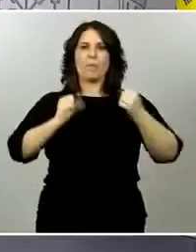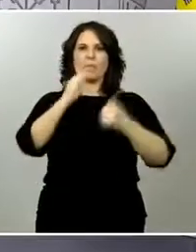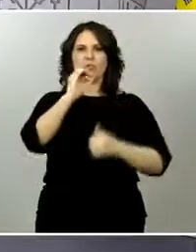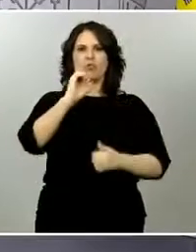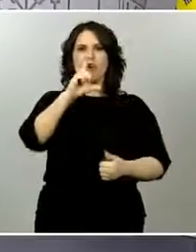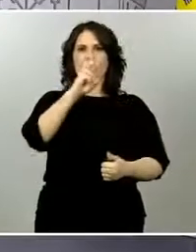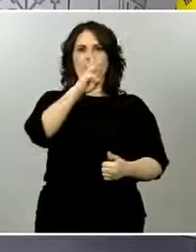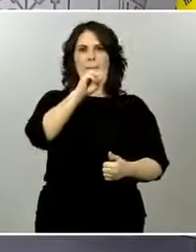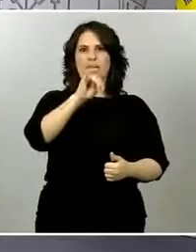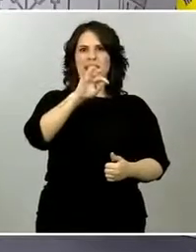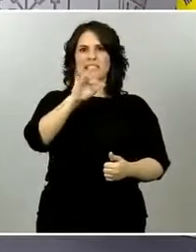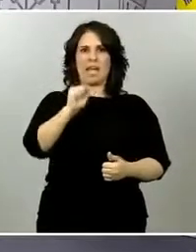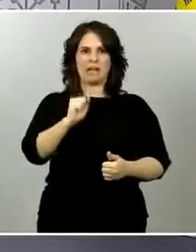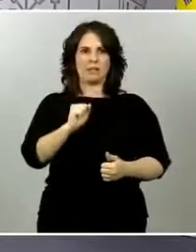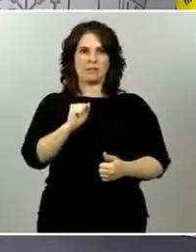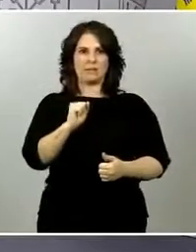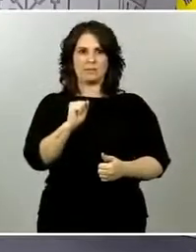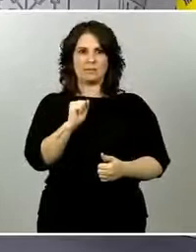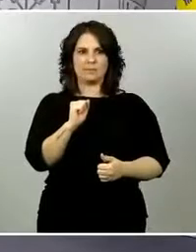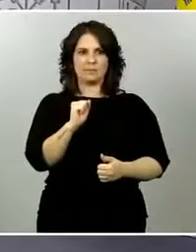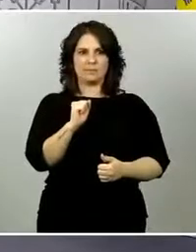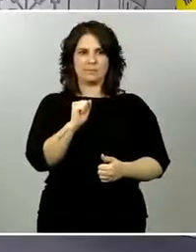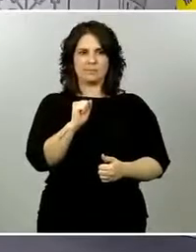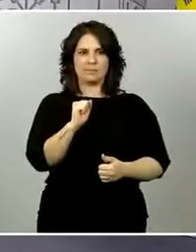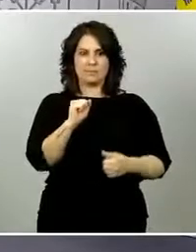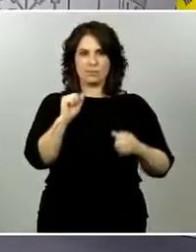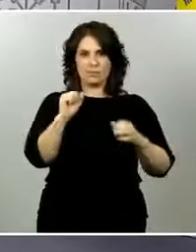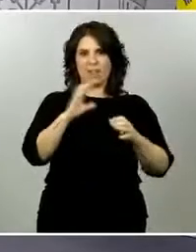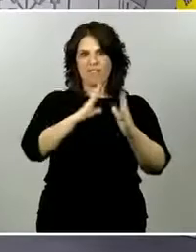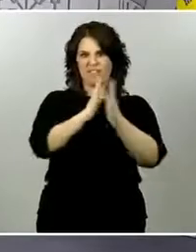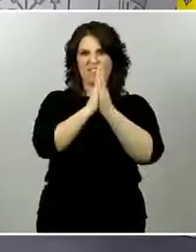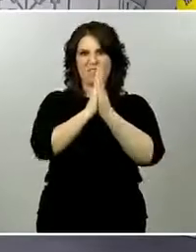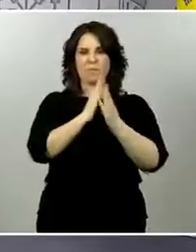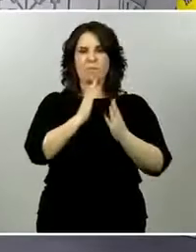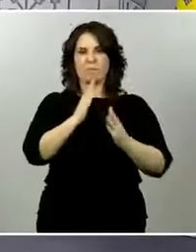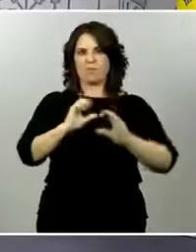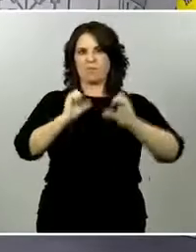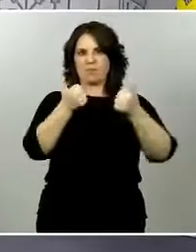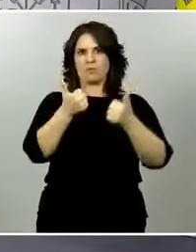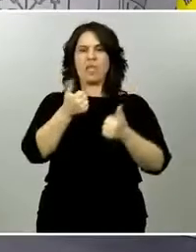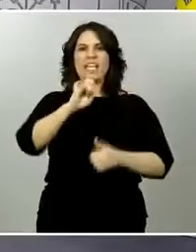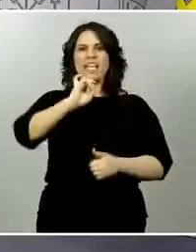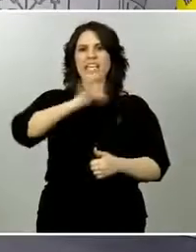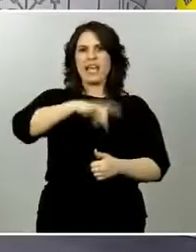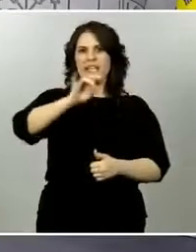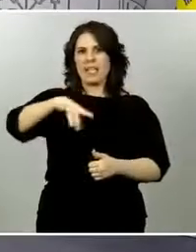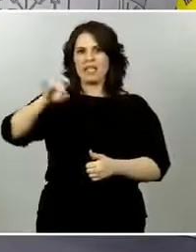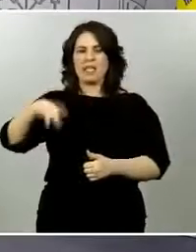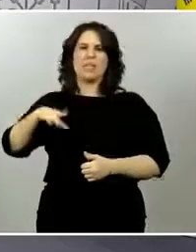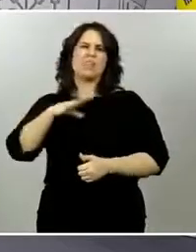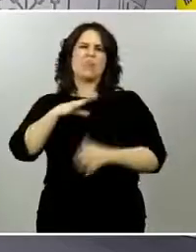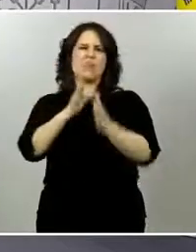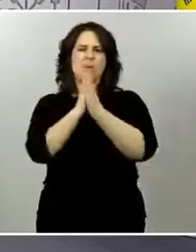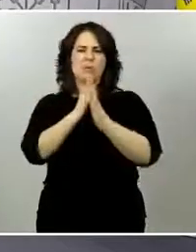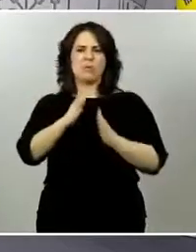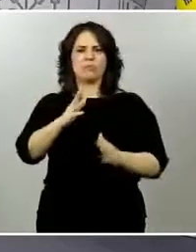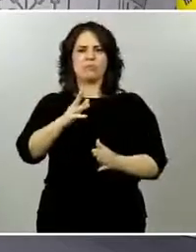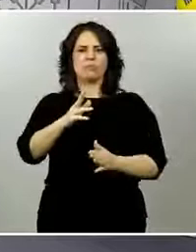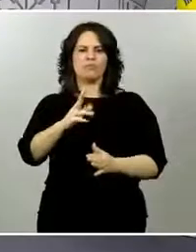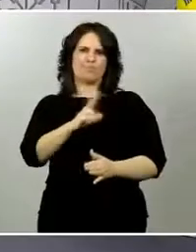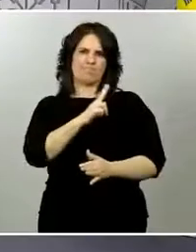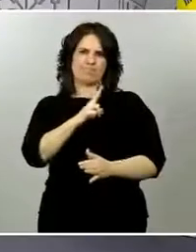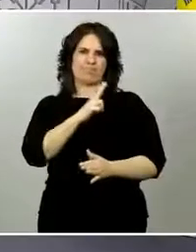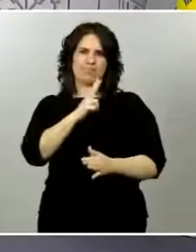RACU, El Boletín, Canal, Extremadura Televisión, El Correo, IB3, 13TV y La Buena Onda Radio. Comenzamos con Colpisa. Rogamos a todos,